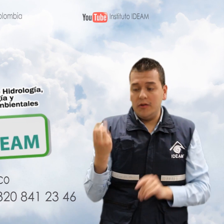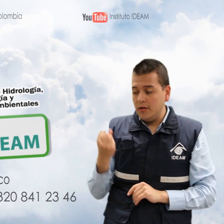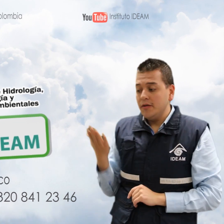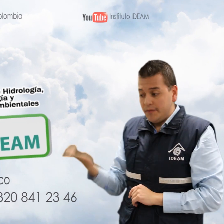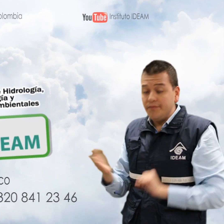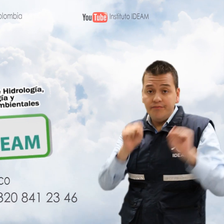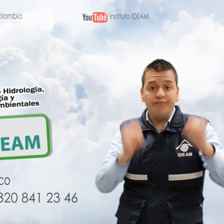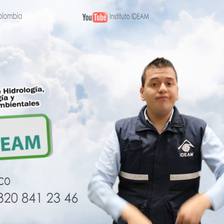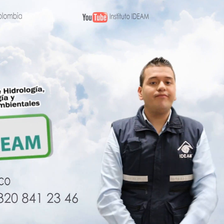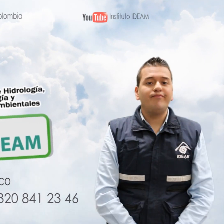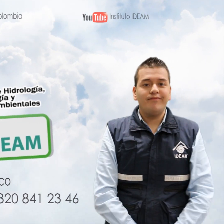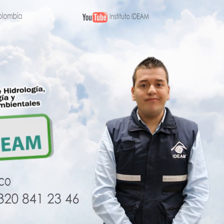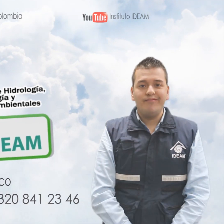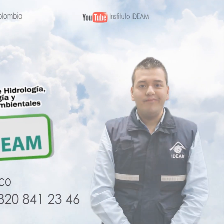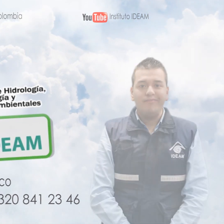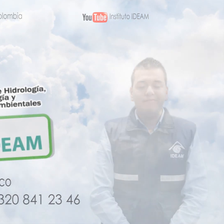los teléfonos que aparecen en pantalla.